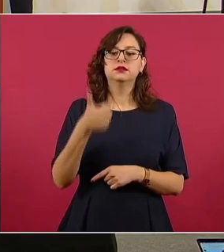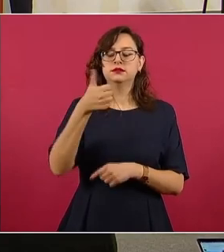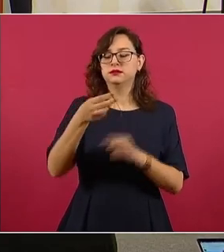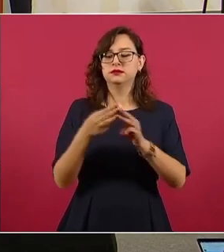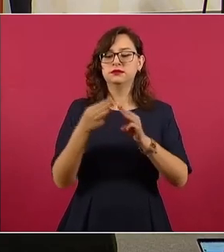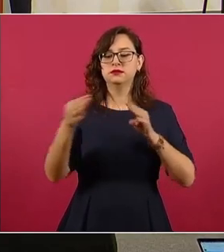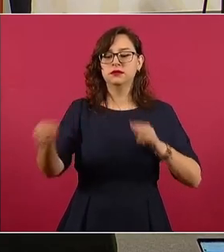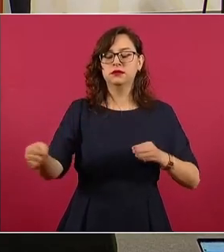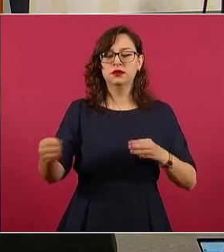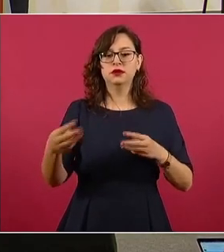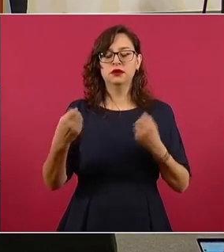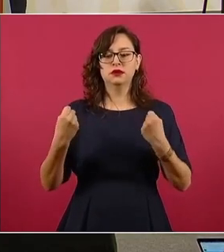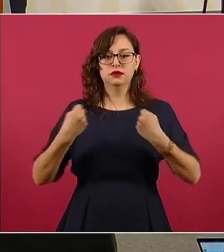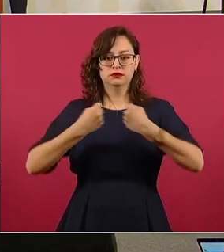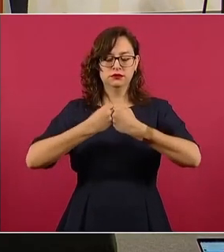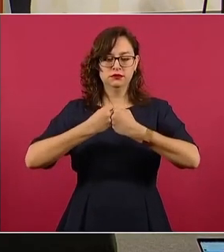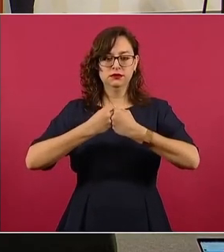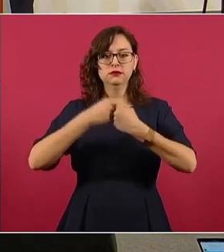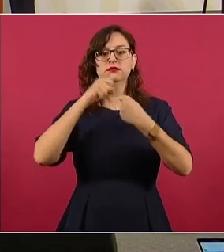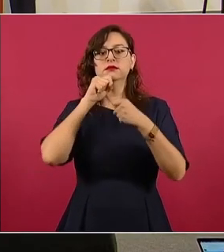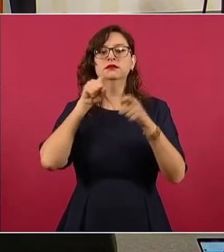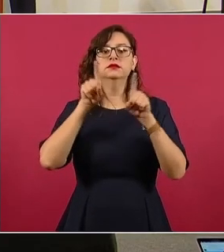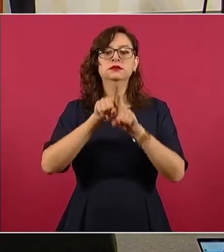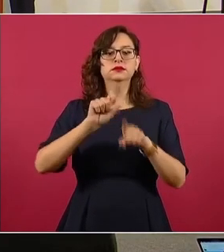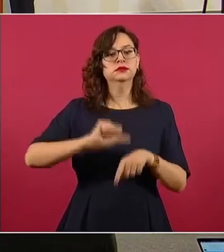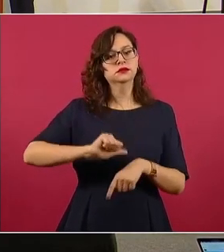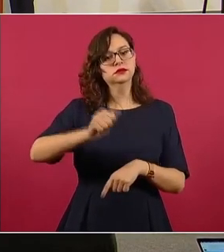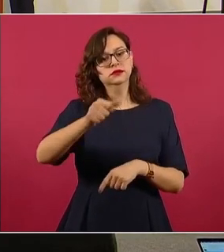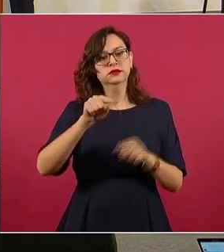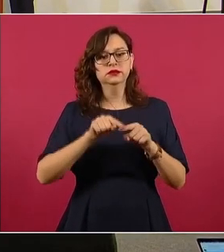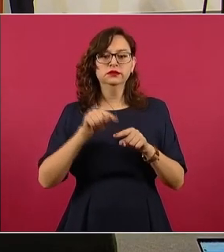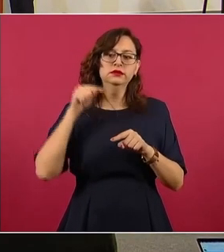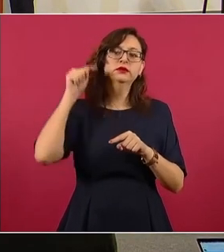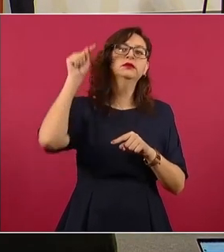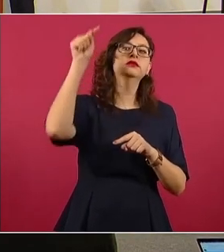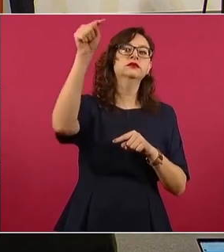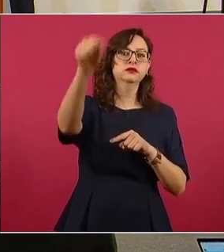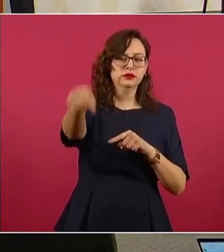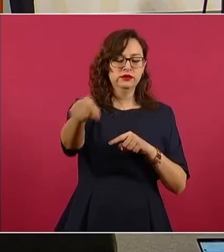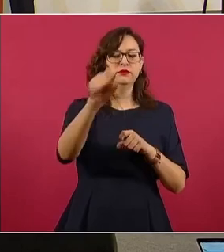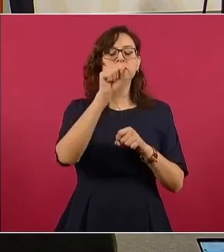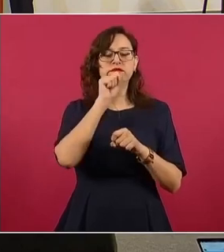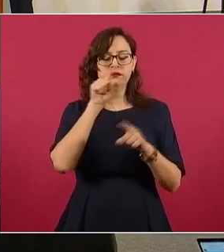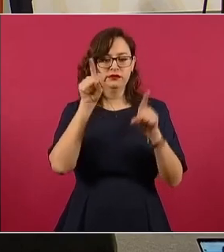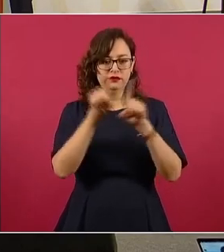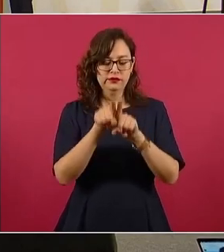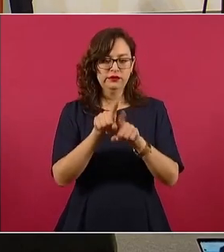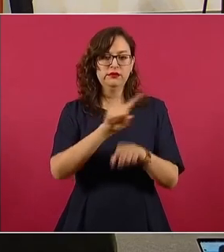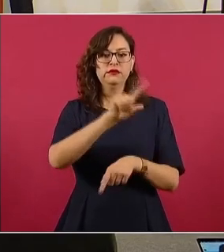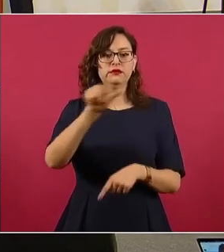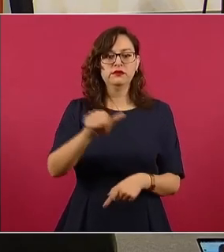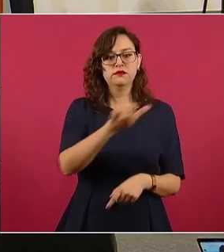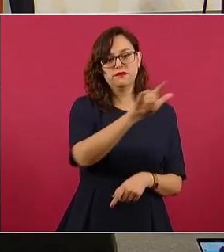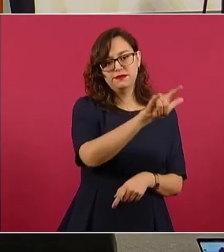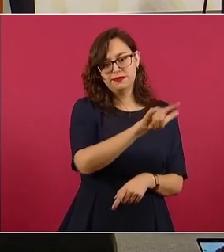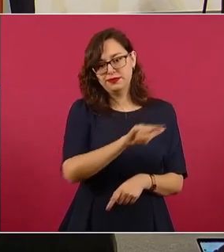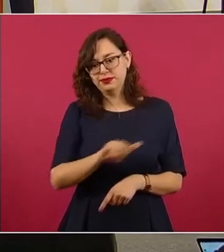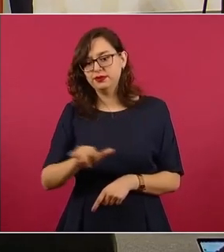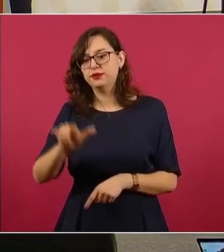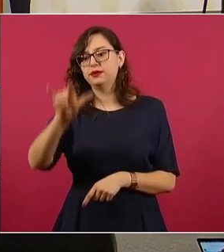también en Cotulla, Texas, a 109 kilómetros de la frontera. Posteriormente fue estacionado a